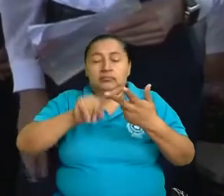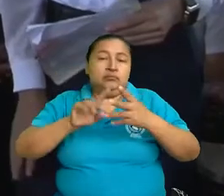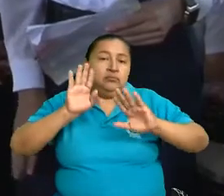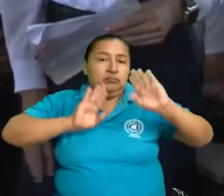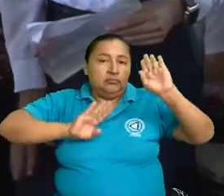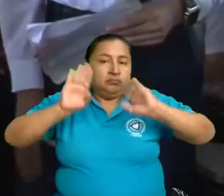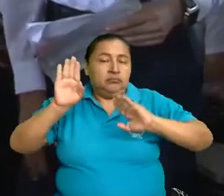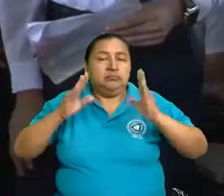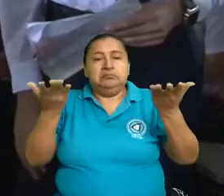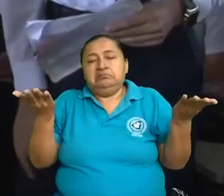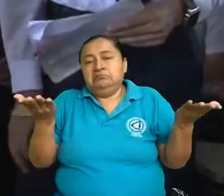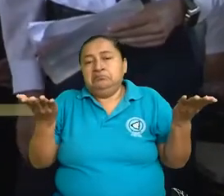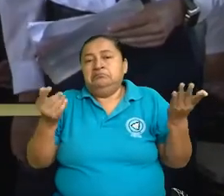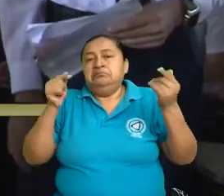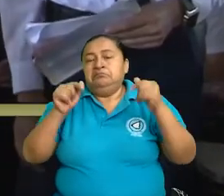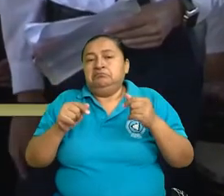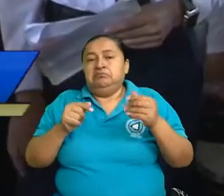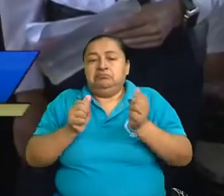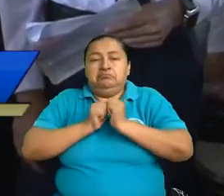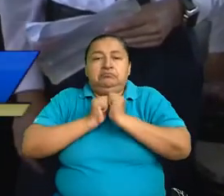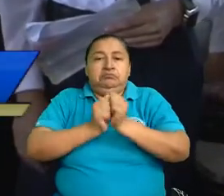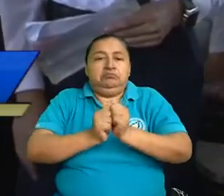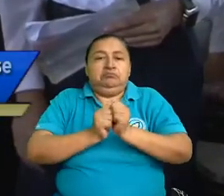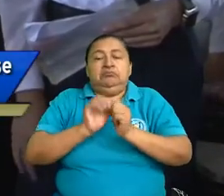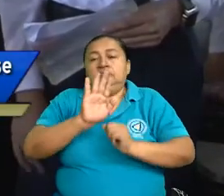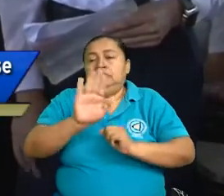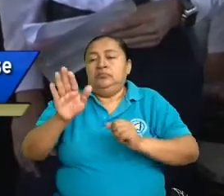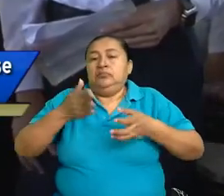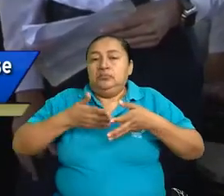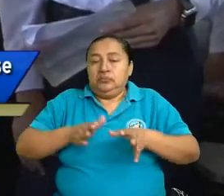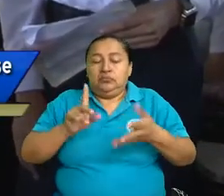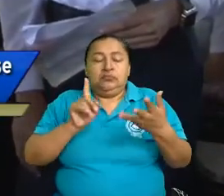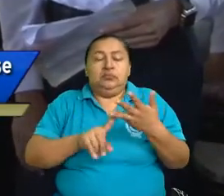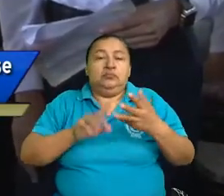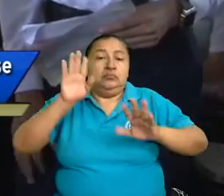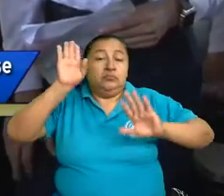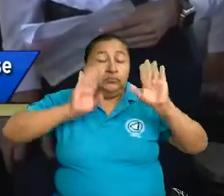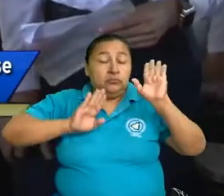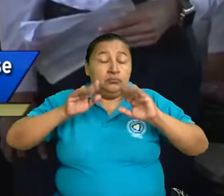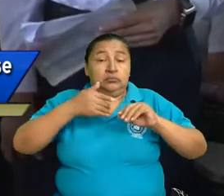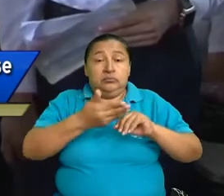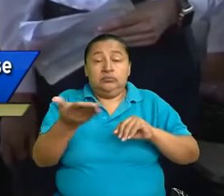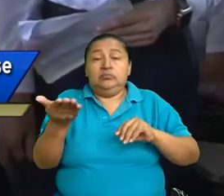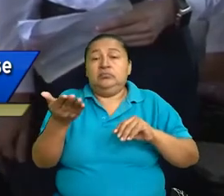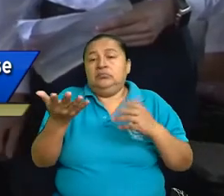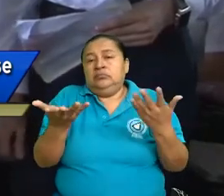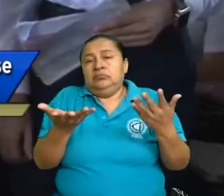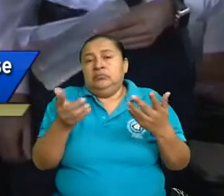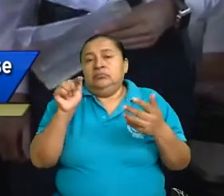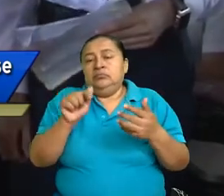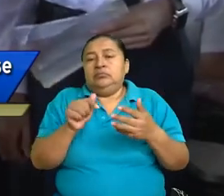participan en el acompañamiento a sus hijos, participan en